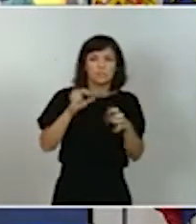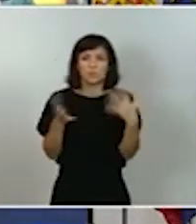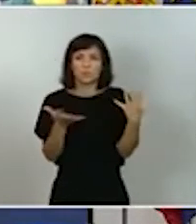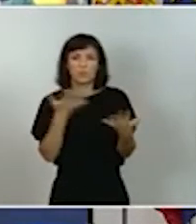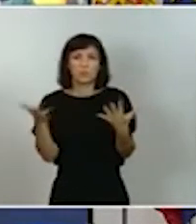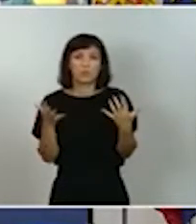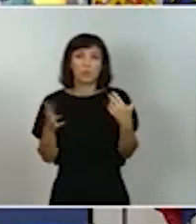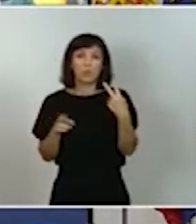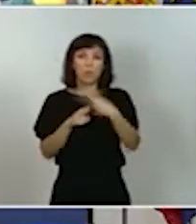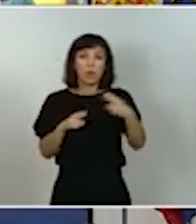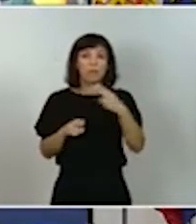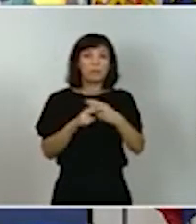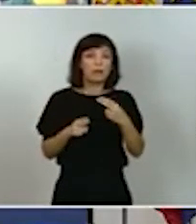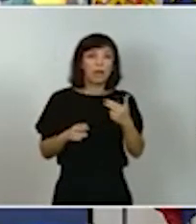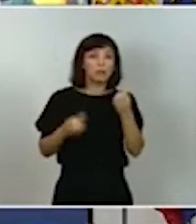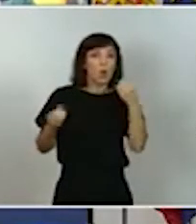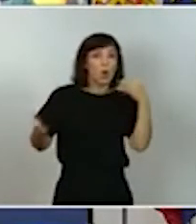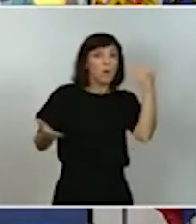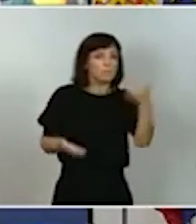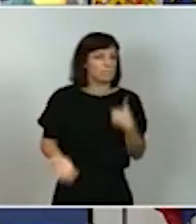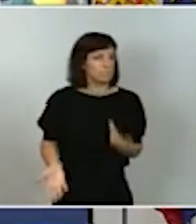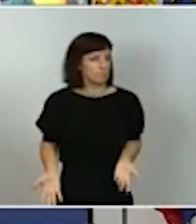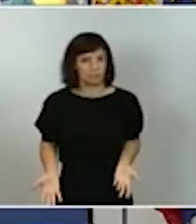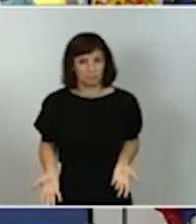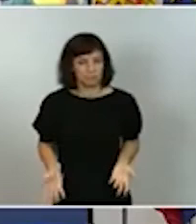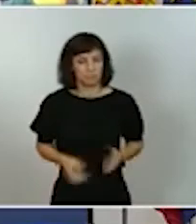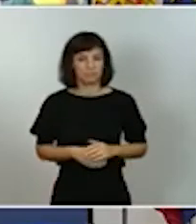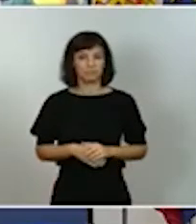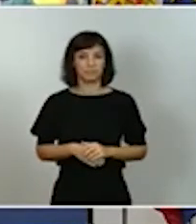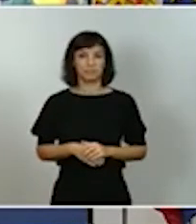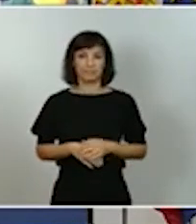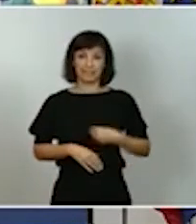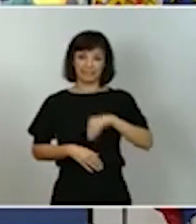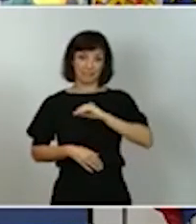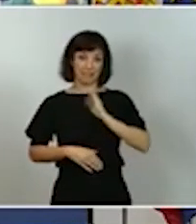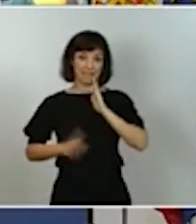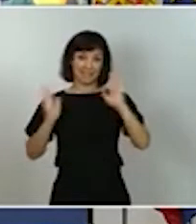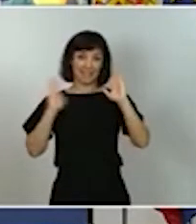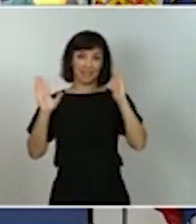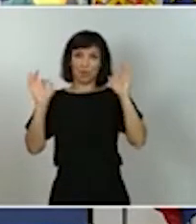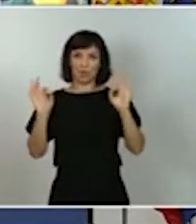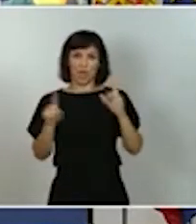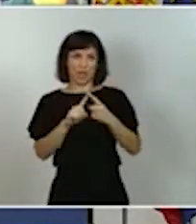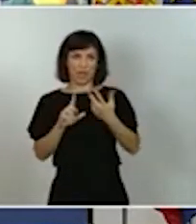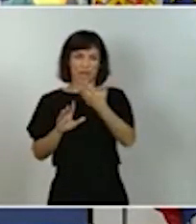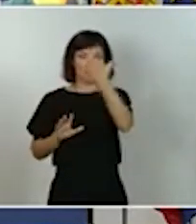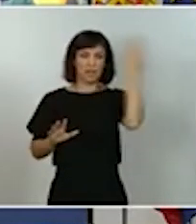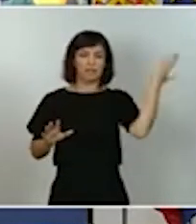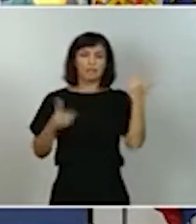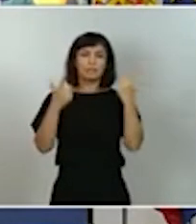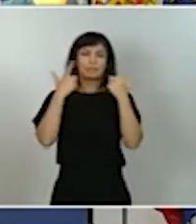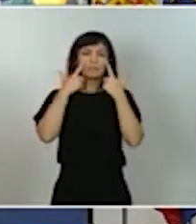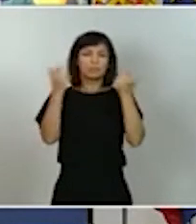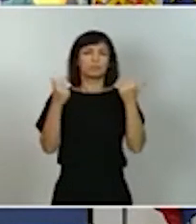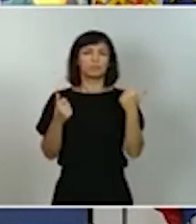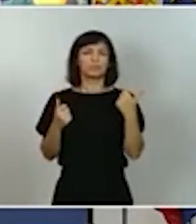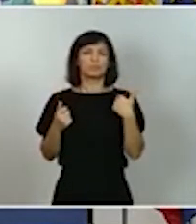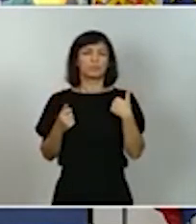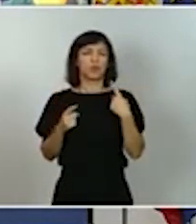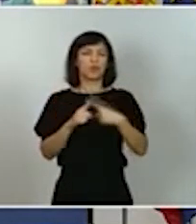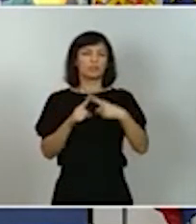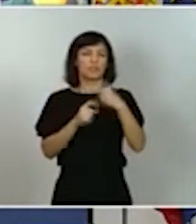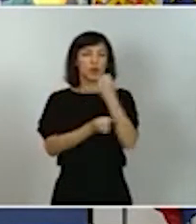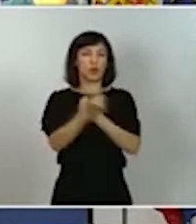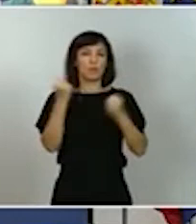España, como el resto del mundo occidental, descubría la combinación de dos efectos económicos que hasta el momento no se habían producido de manera